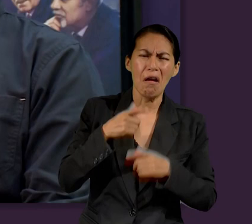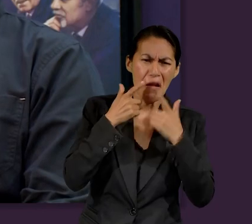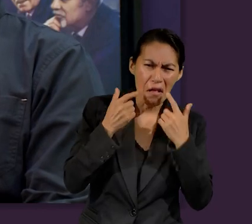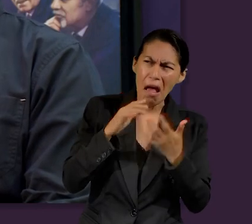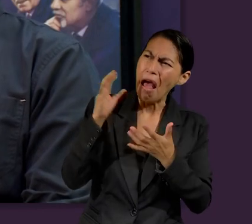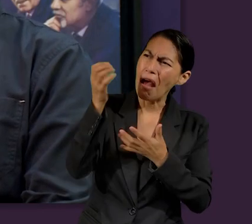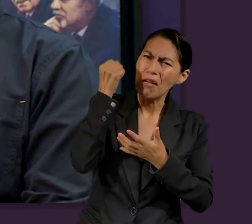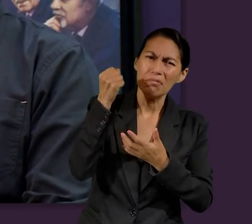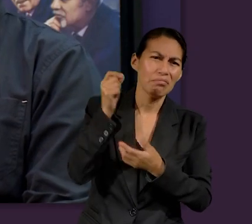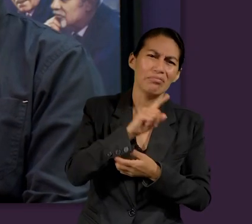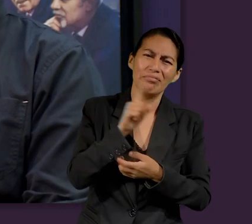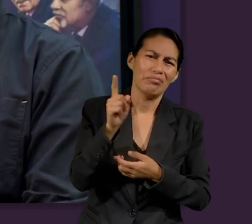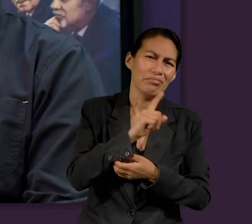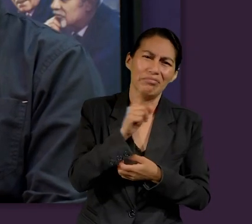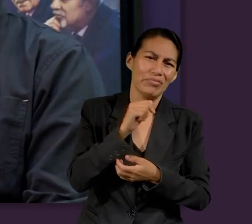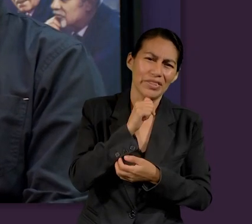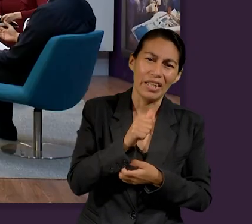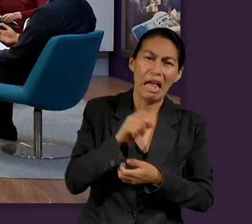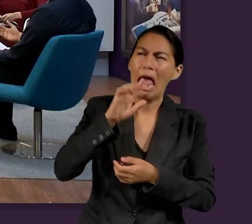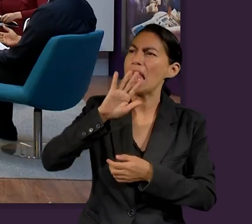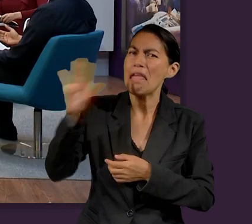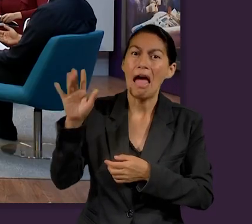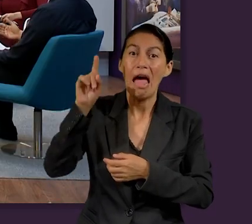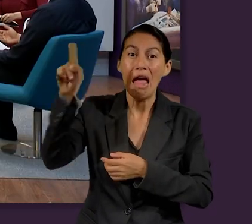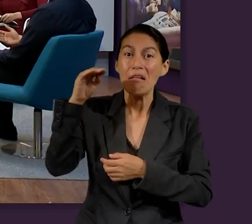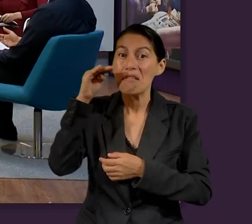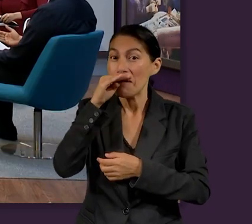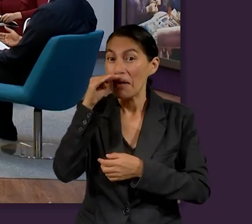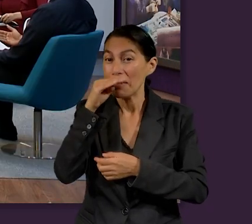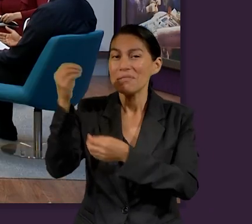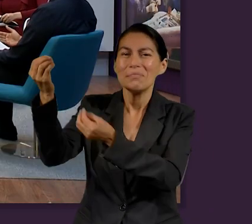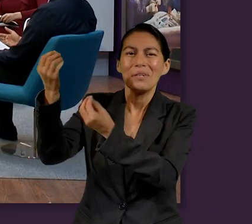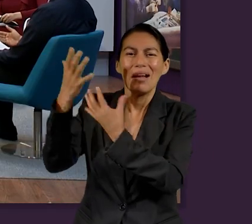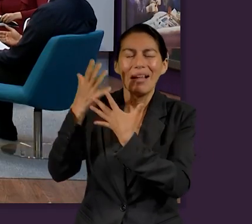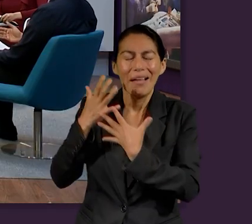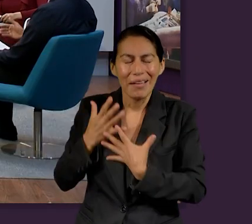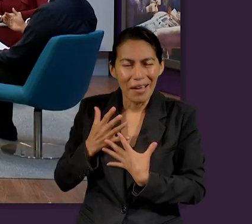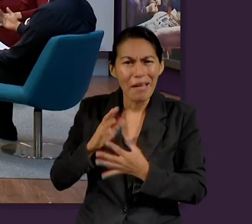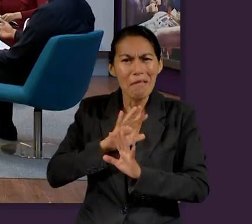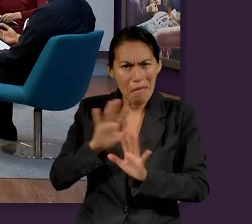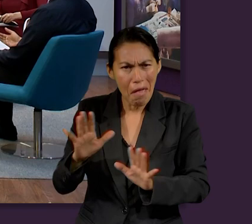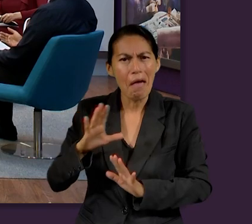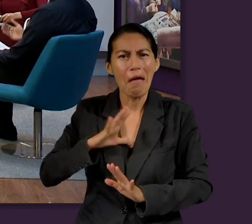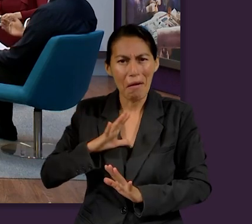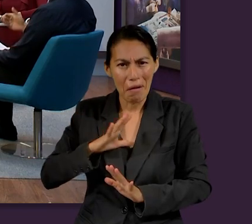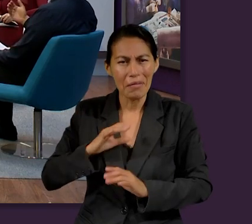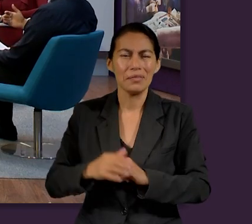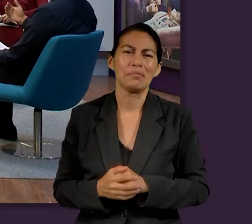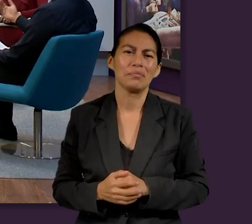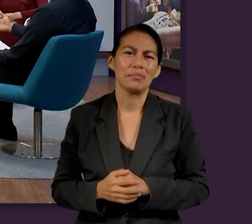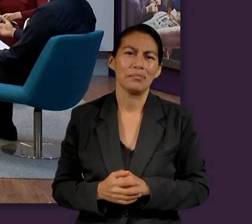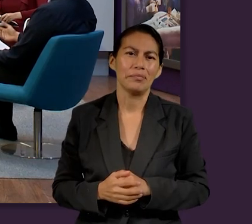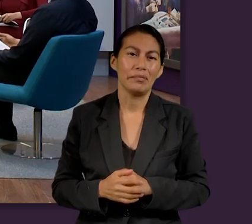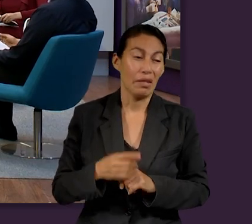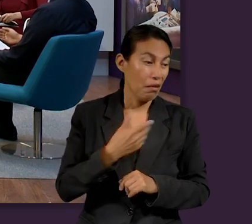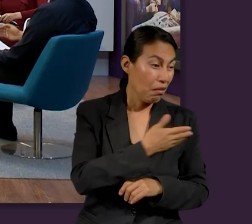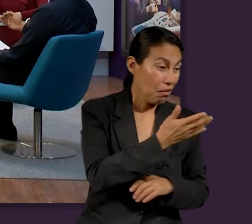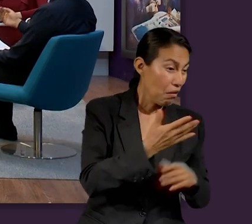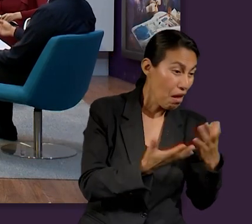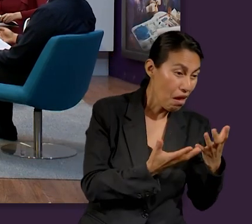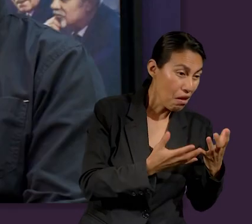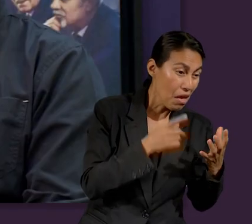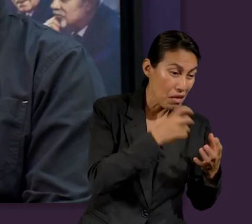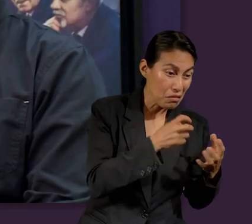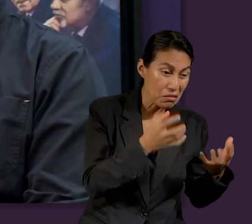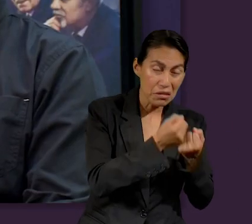ningún mérito que nosotros hagamos en esta tierra nos va a dar lo suficiente ganancia para decir yo ya estoy salvo, yo ya